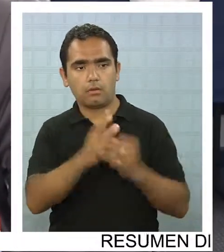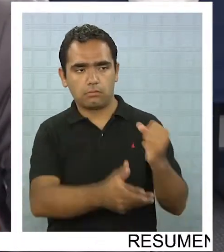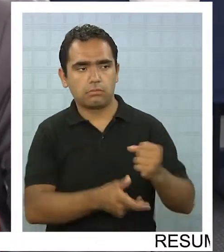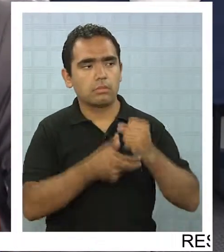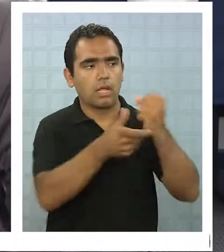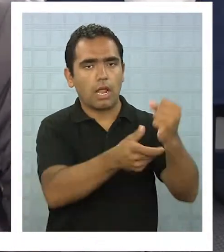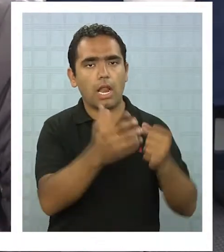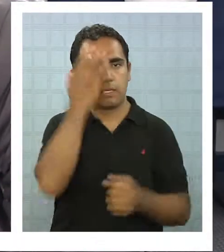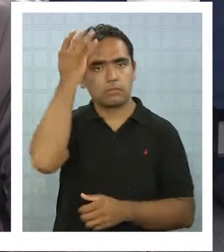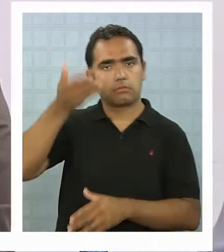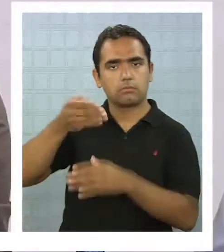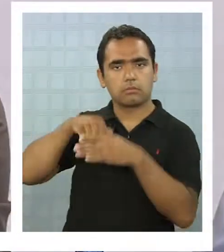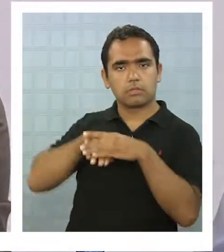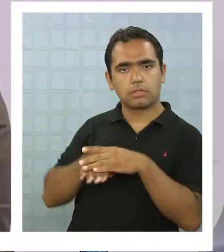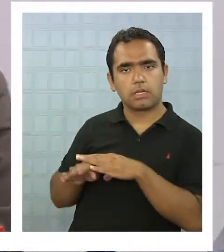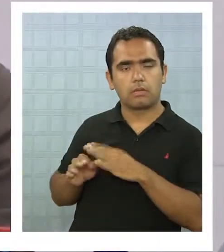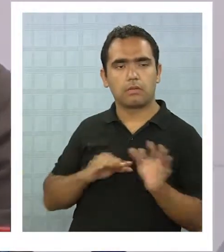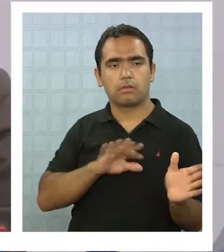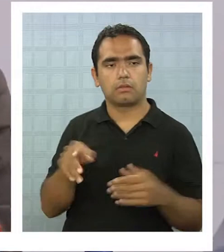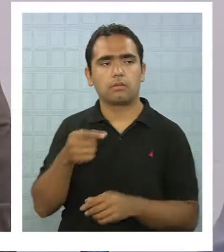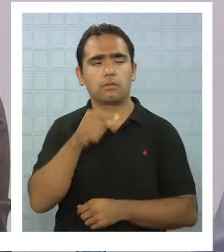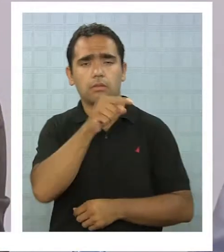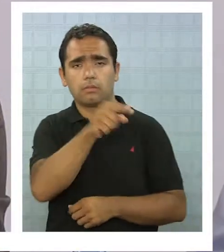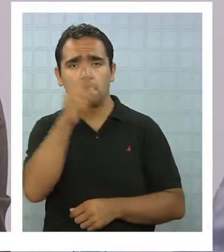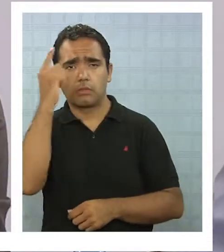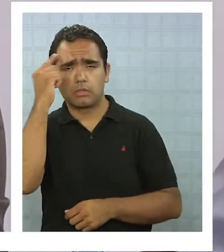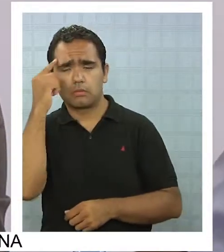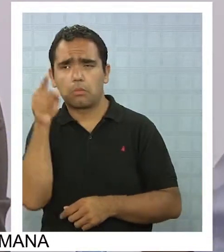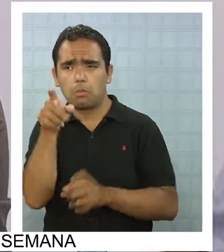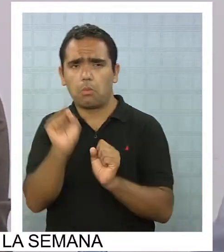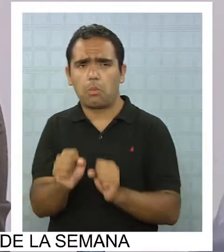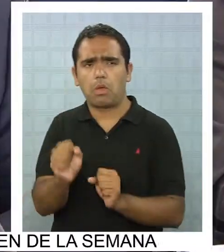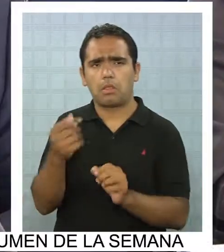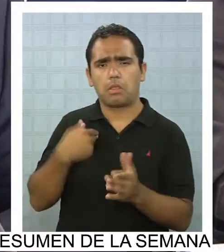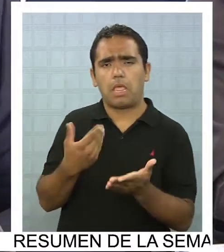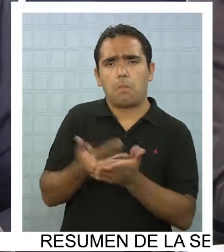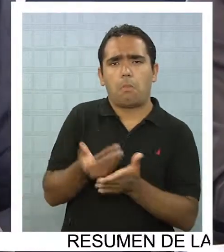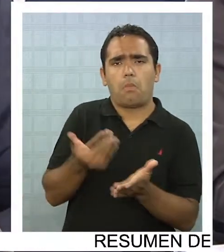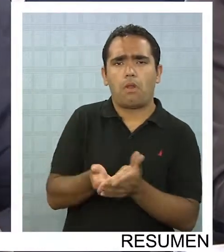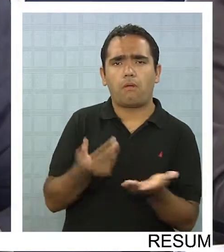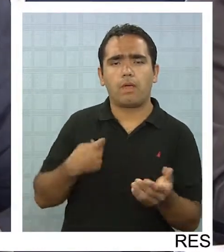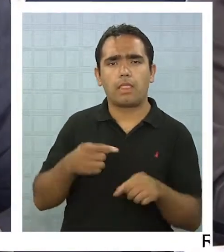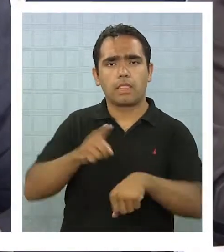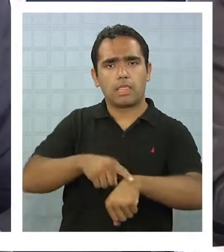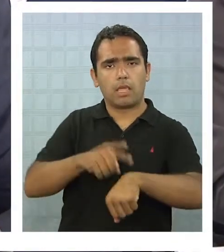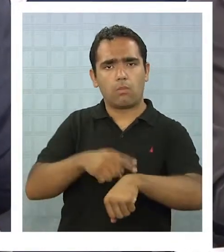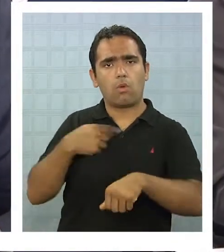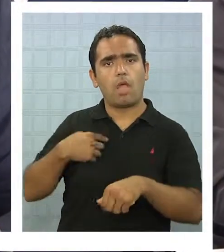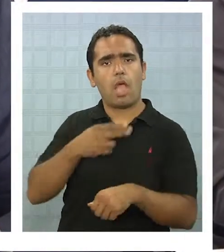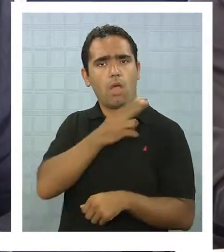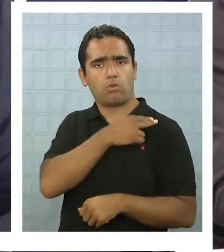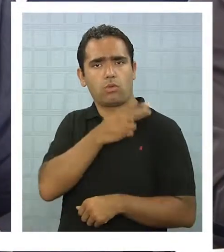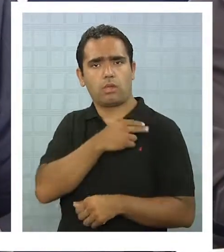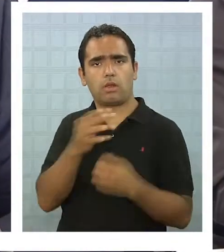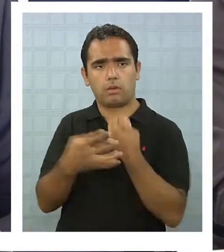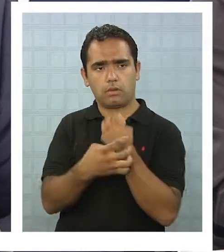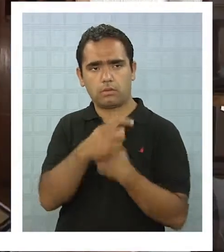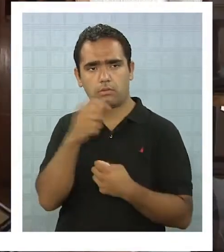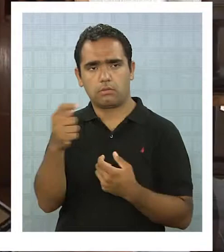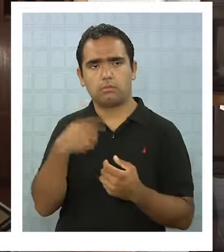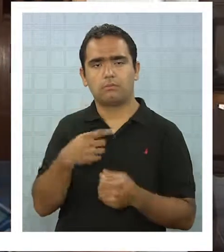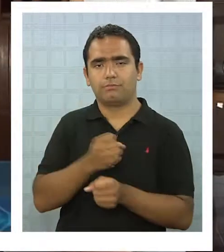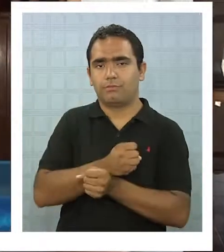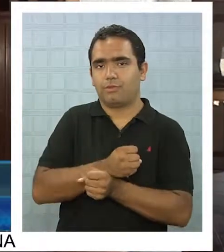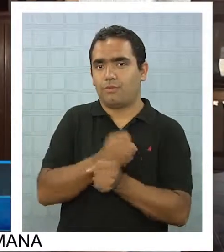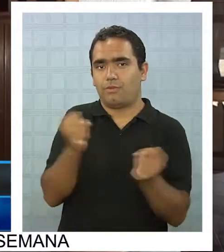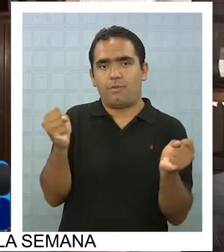al senador. Quien piense que puede colocar condiciones o tiempo a una autoridad regional, yo creo que están